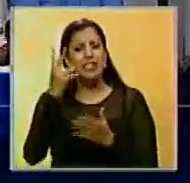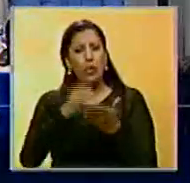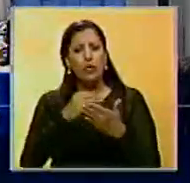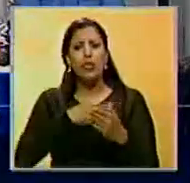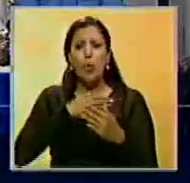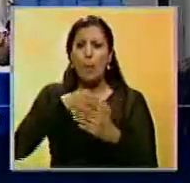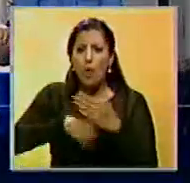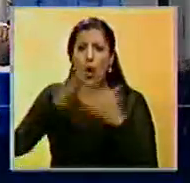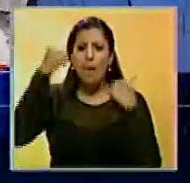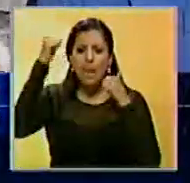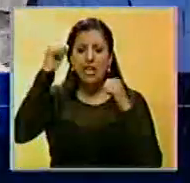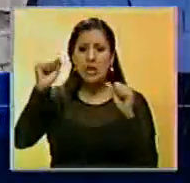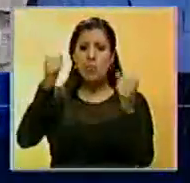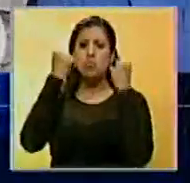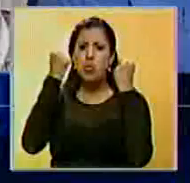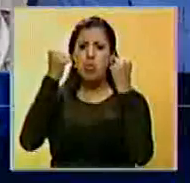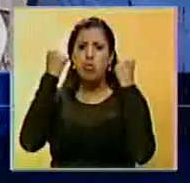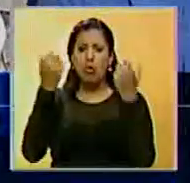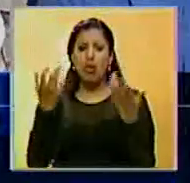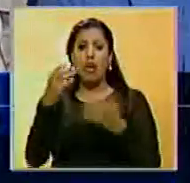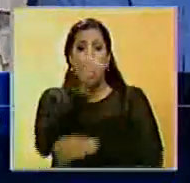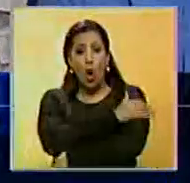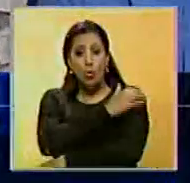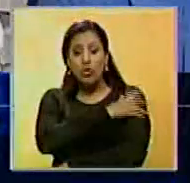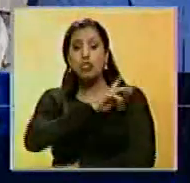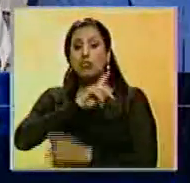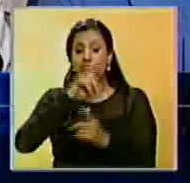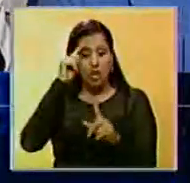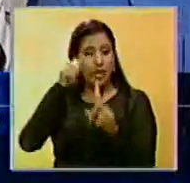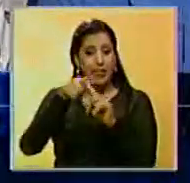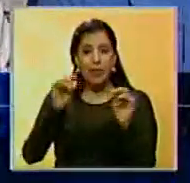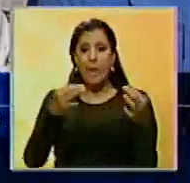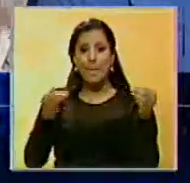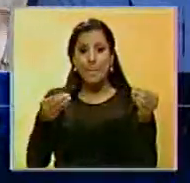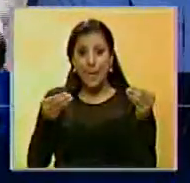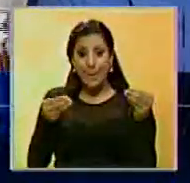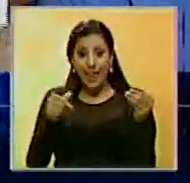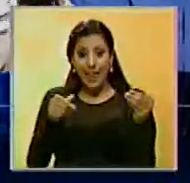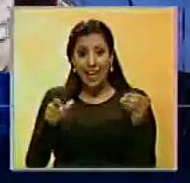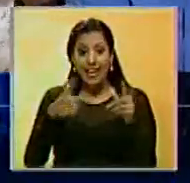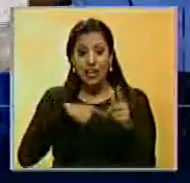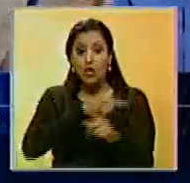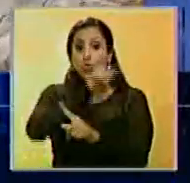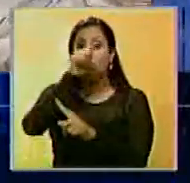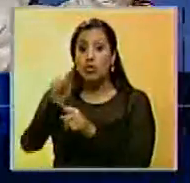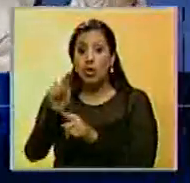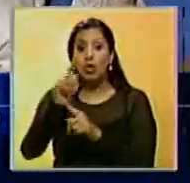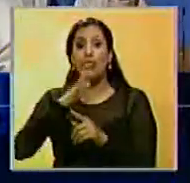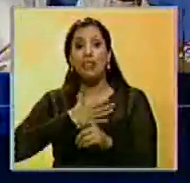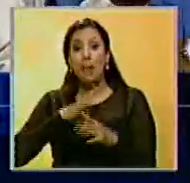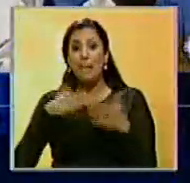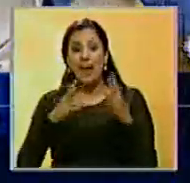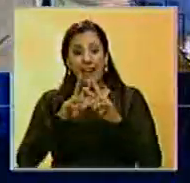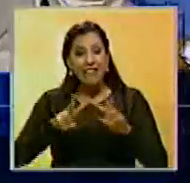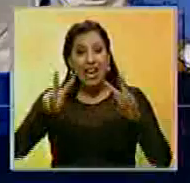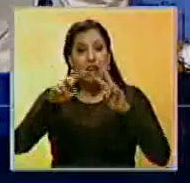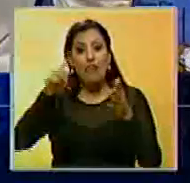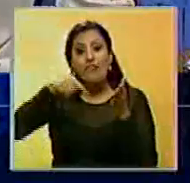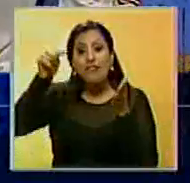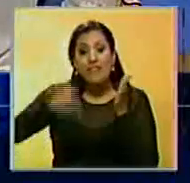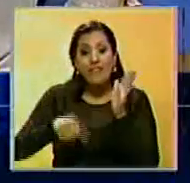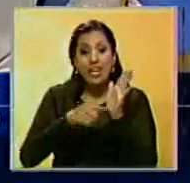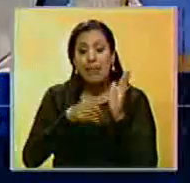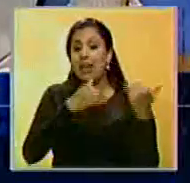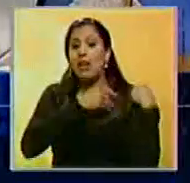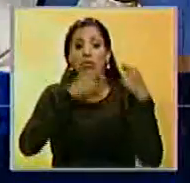que pide el revocatorio llegara al CNE, la oposición logró el objetivo, pues el documento con el que exigen los puntos para validar las firmas